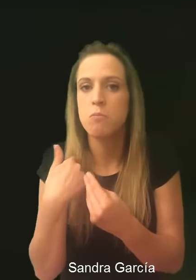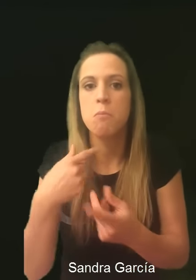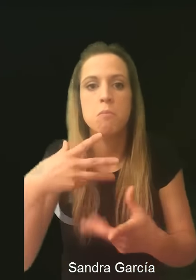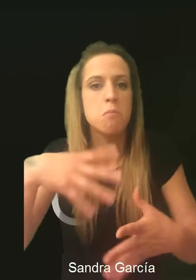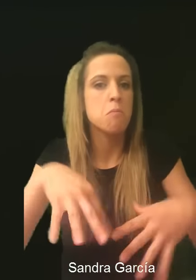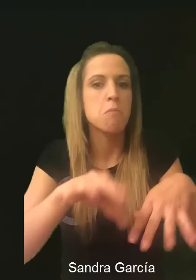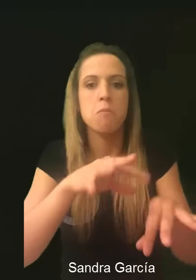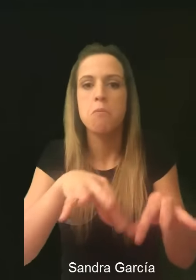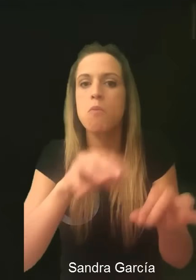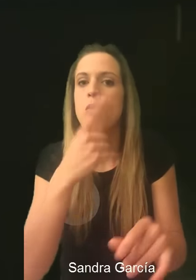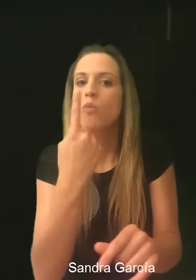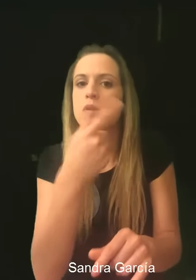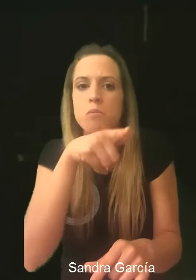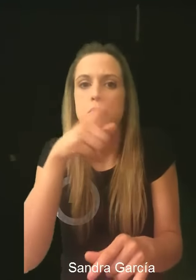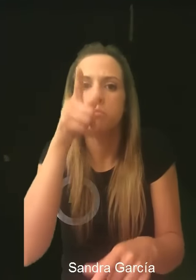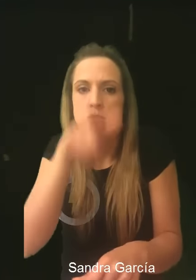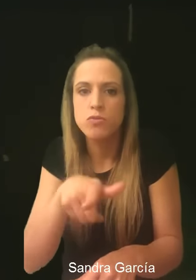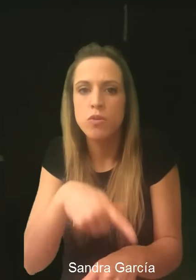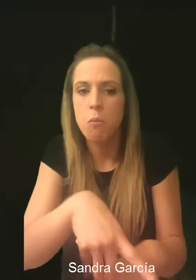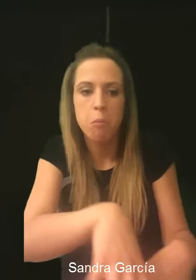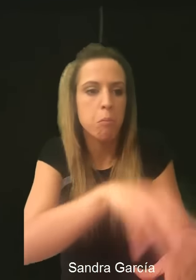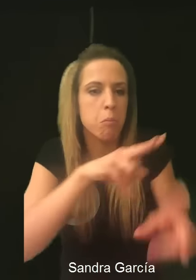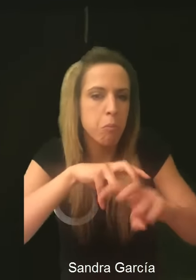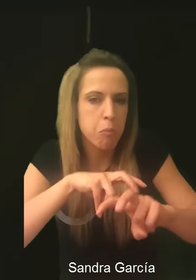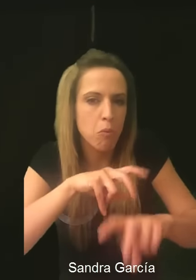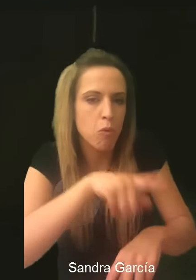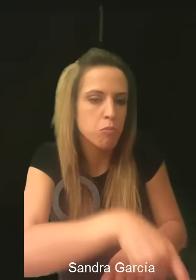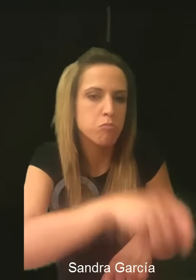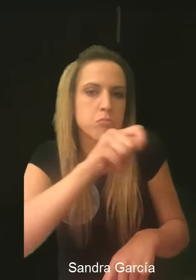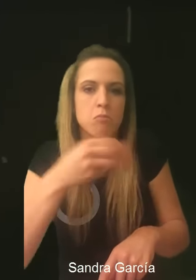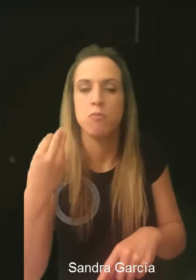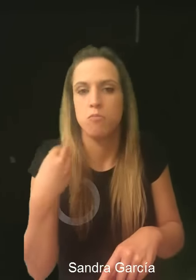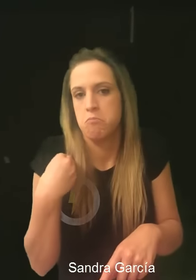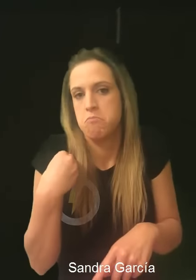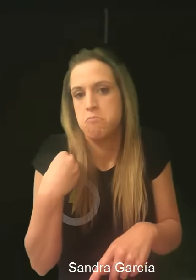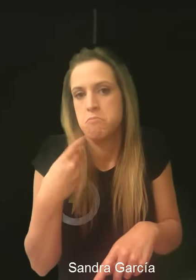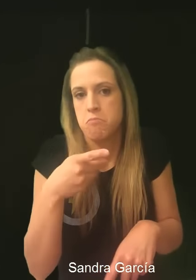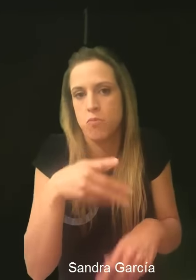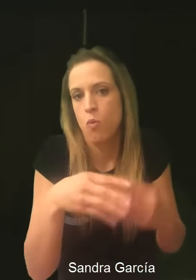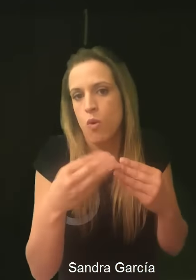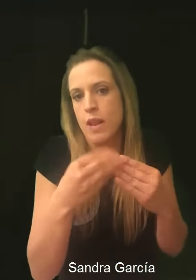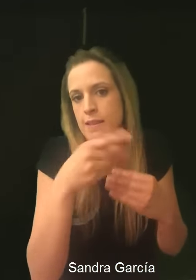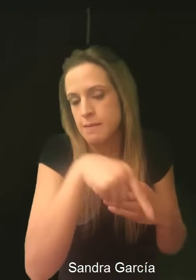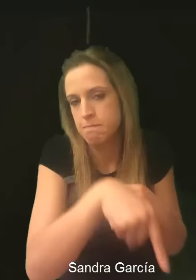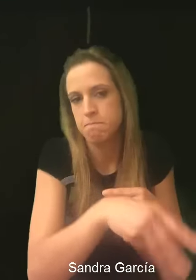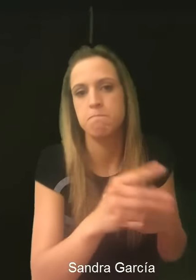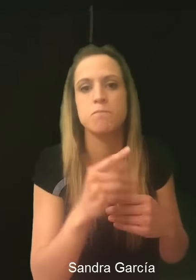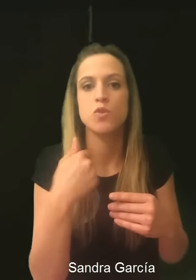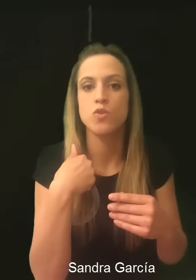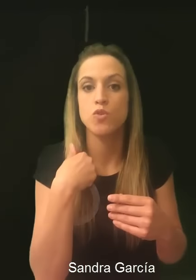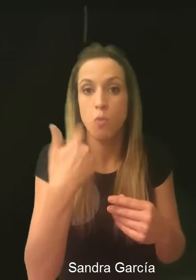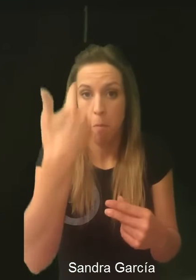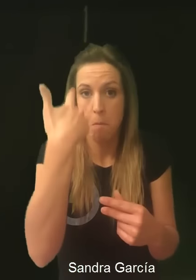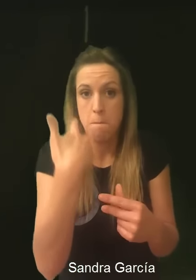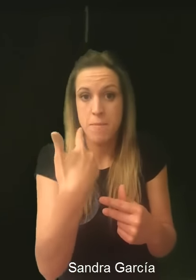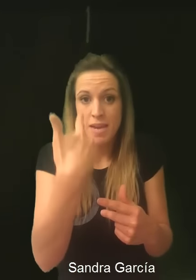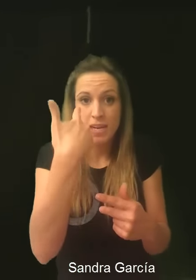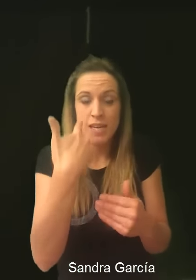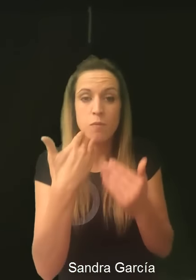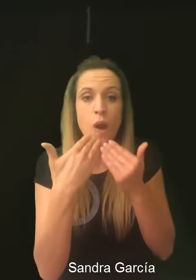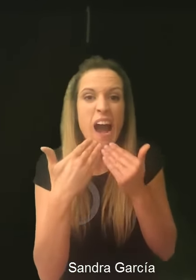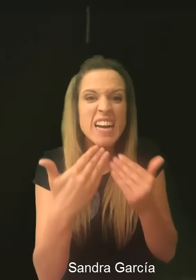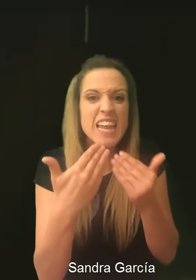su email y me grabo yo un vídeo de agradecimiento con mi teléfono. Me lo grabo así tipo selfie y empiezo a grabar